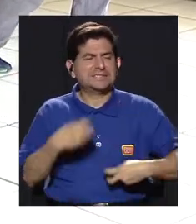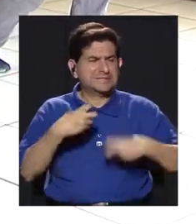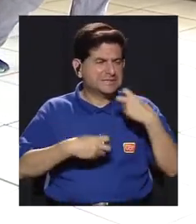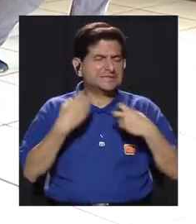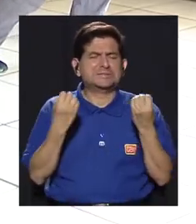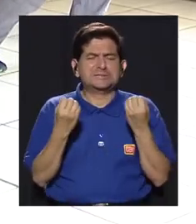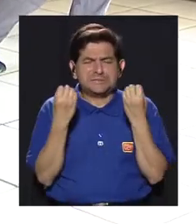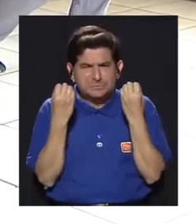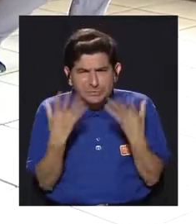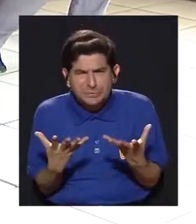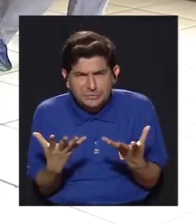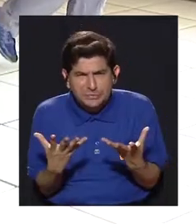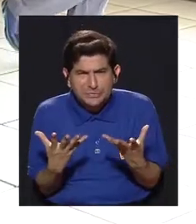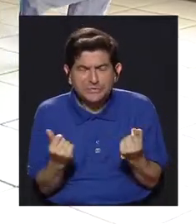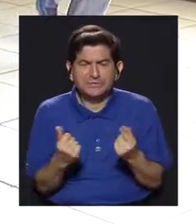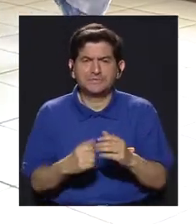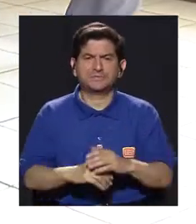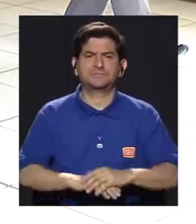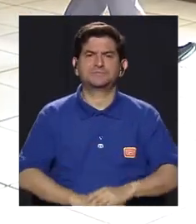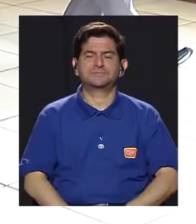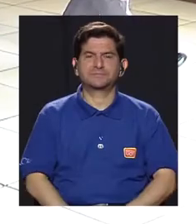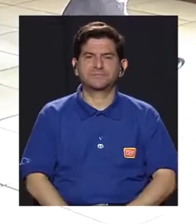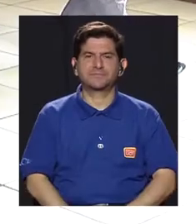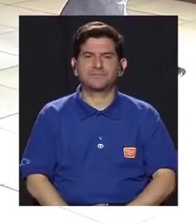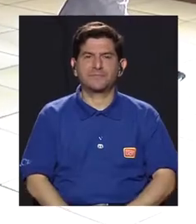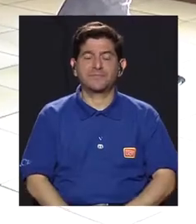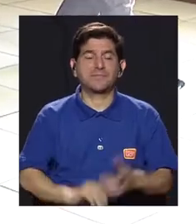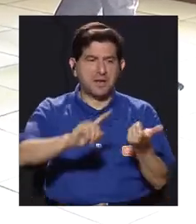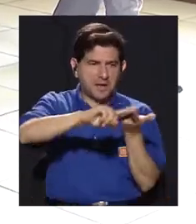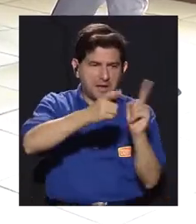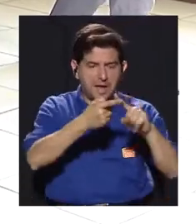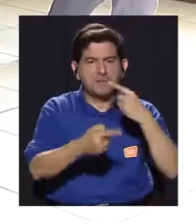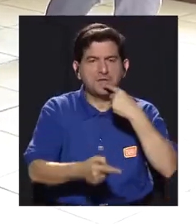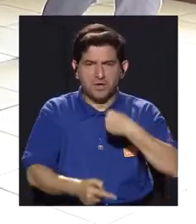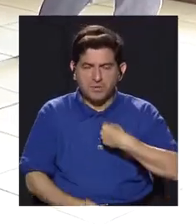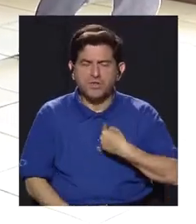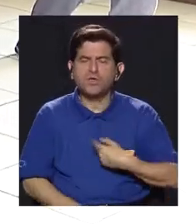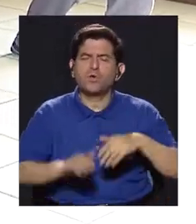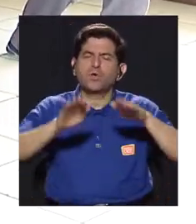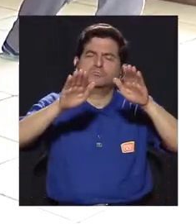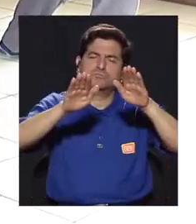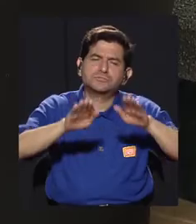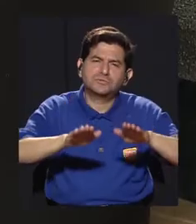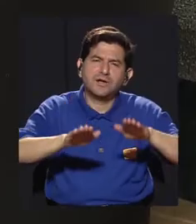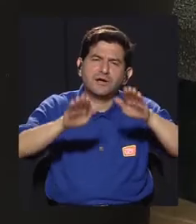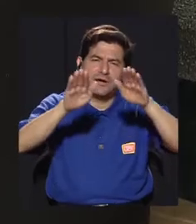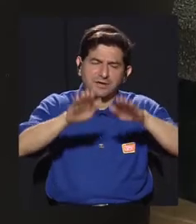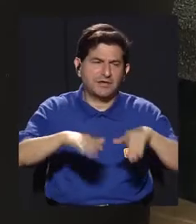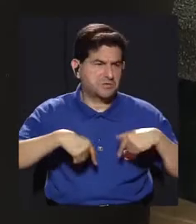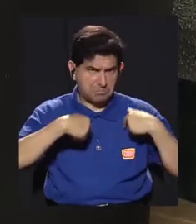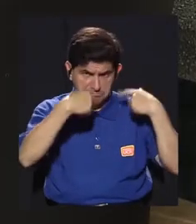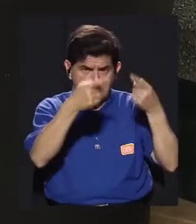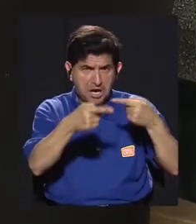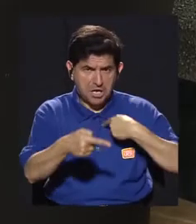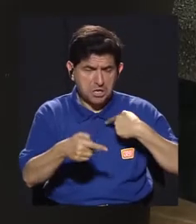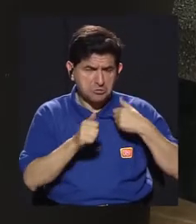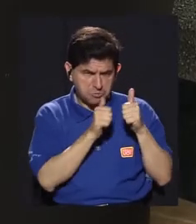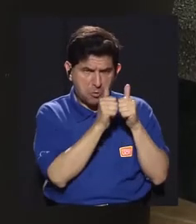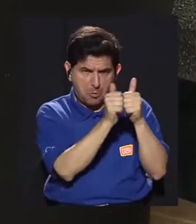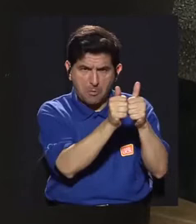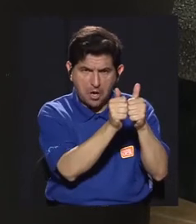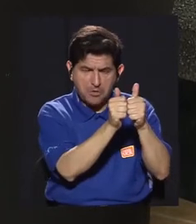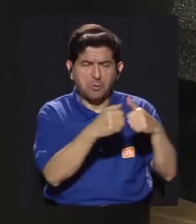Tenía mucho problema, demasiado, entonces el amigo me dijo, Marielo, no se preocupe con entrar al lado,